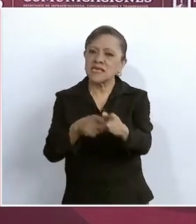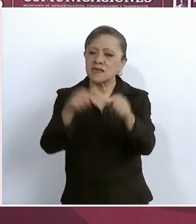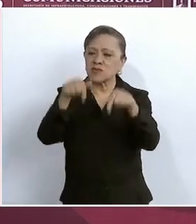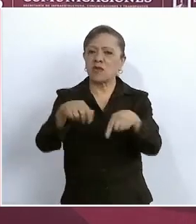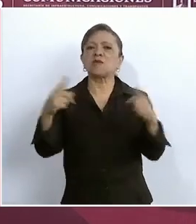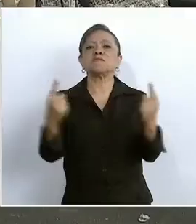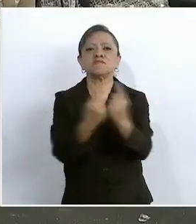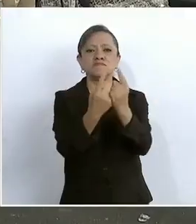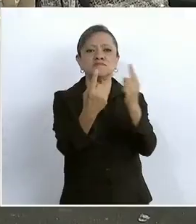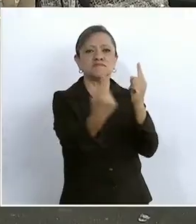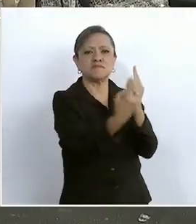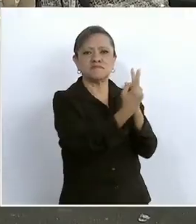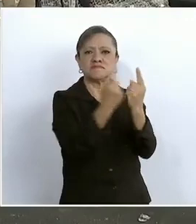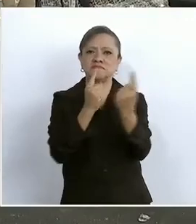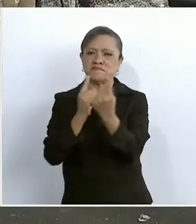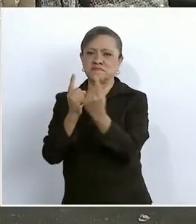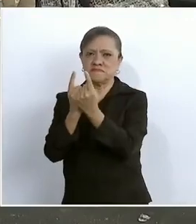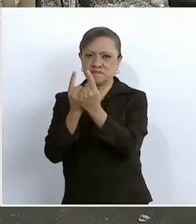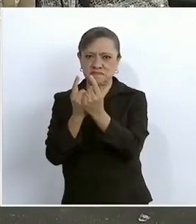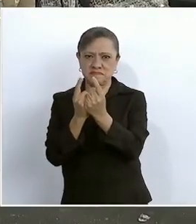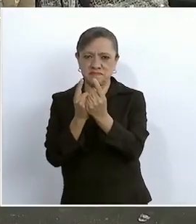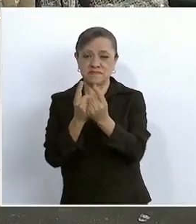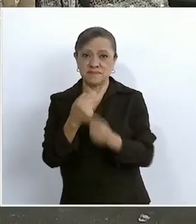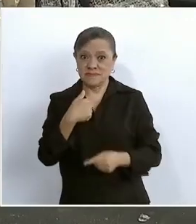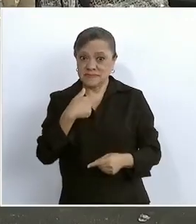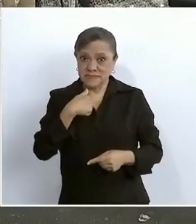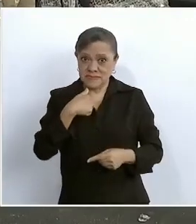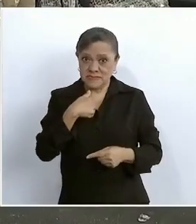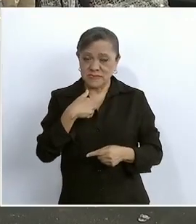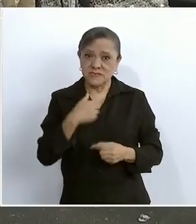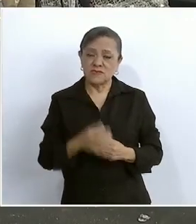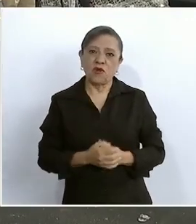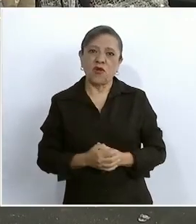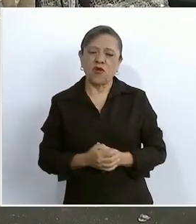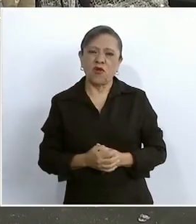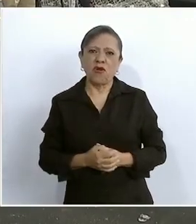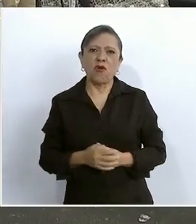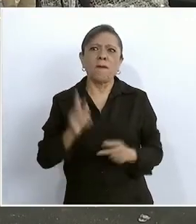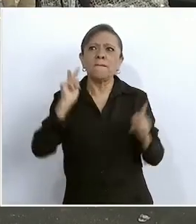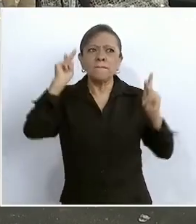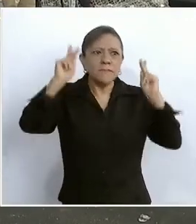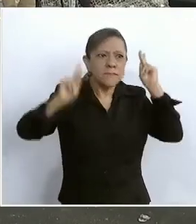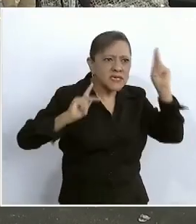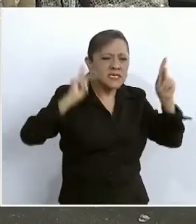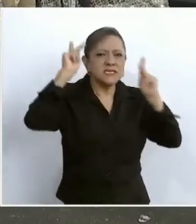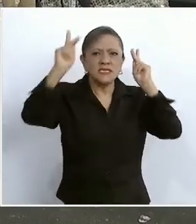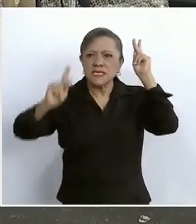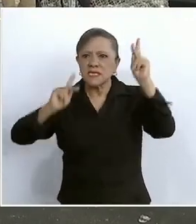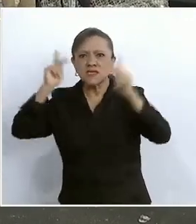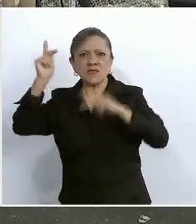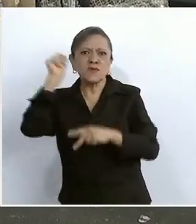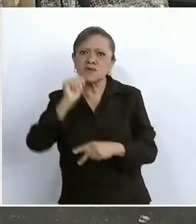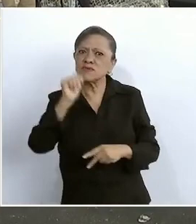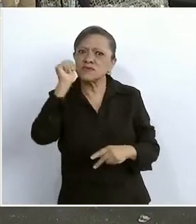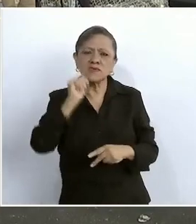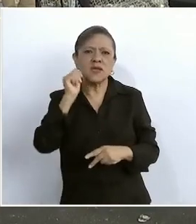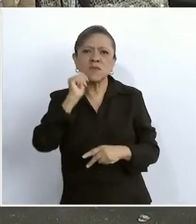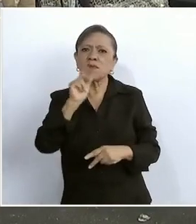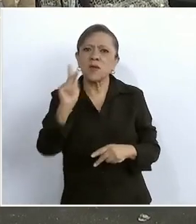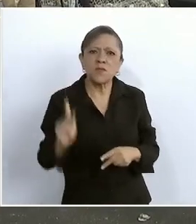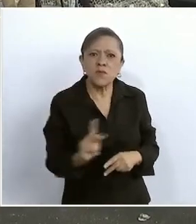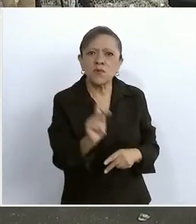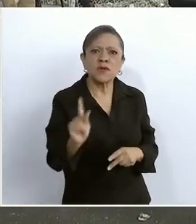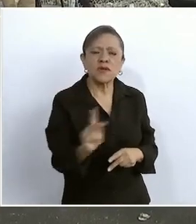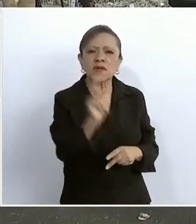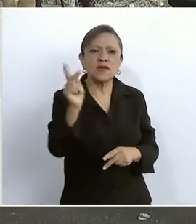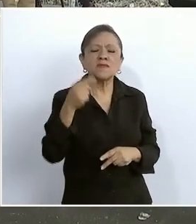y yo siempre estoy recorriendo los pueblos y voy a